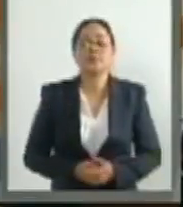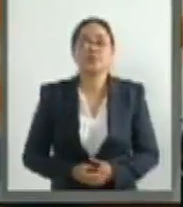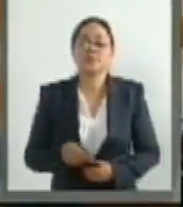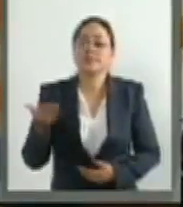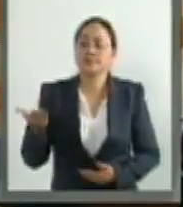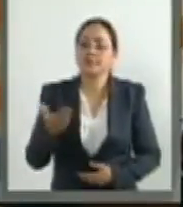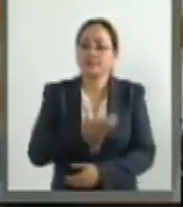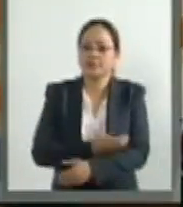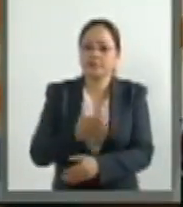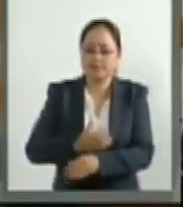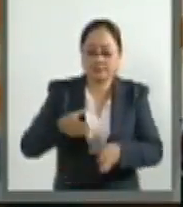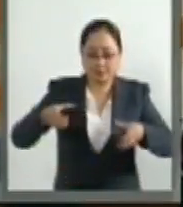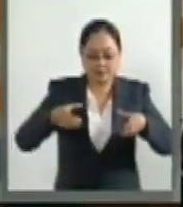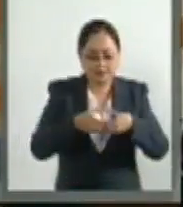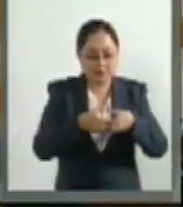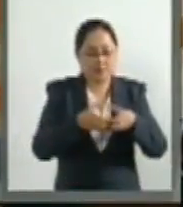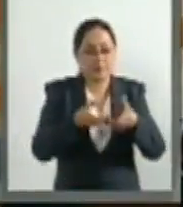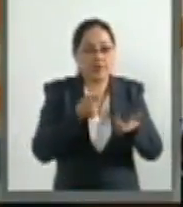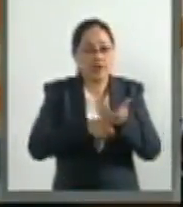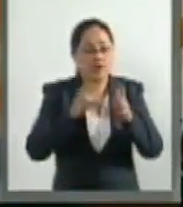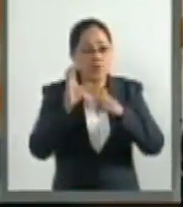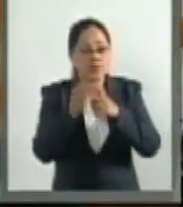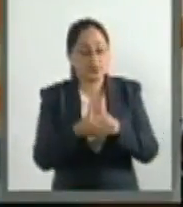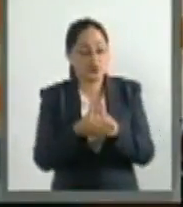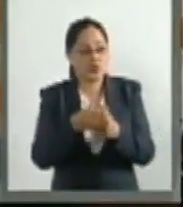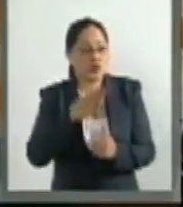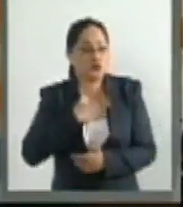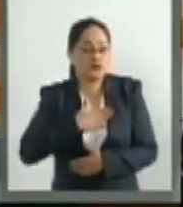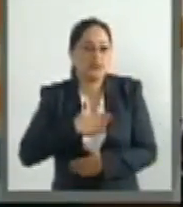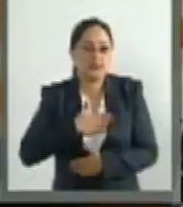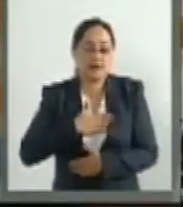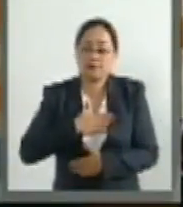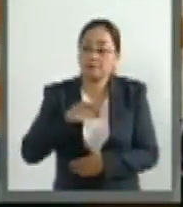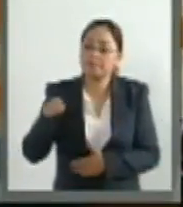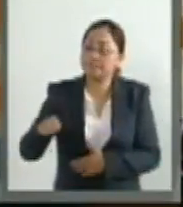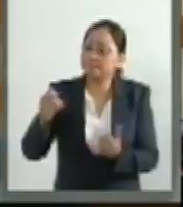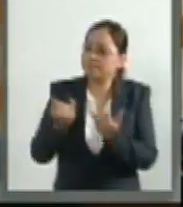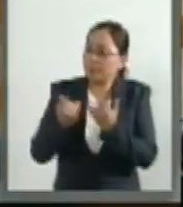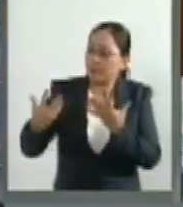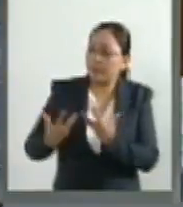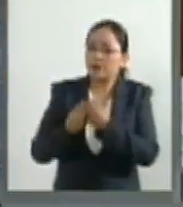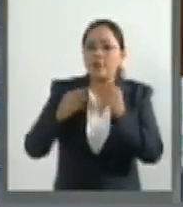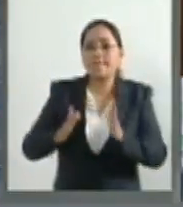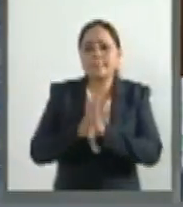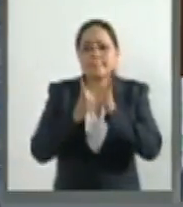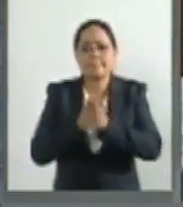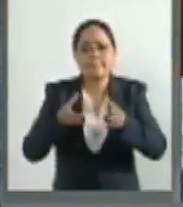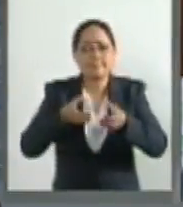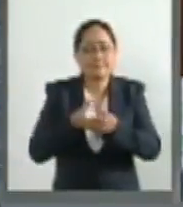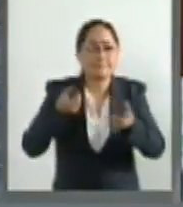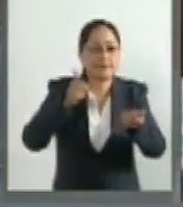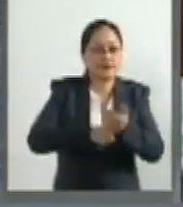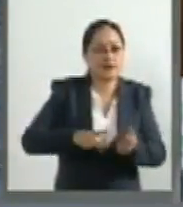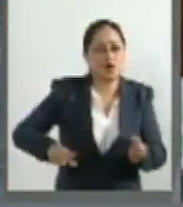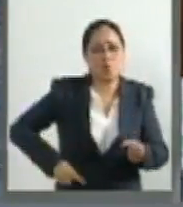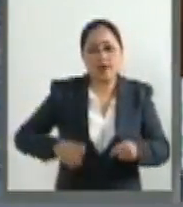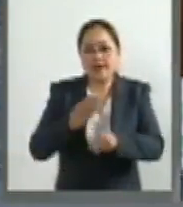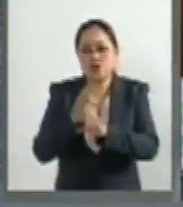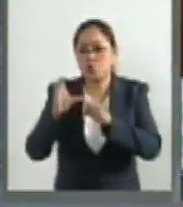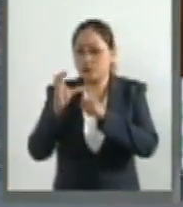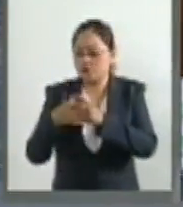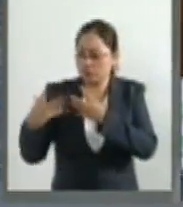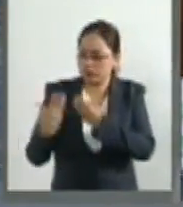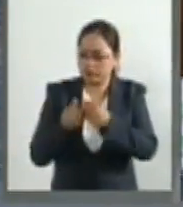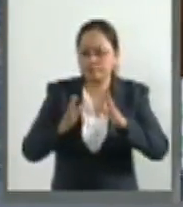compañera de la Comisión de Justicia, como integrante, él también participando como integrante de la Comisión de Gobernación, y